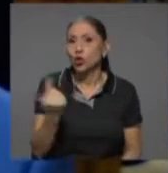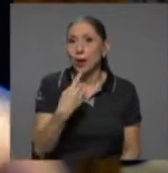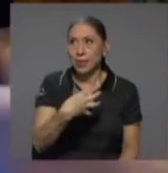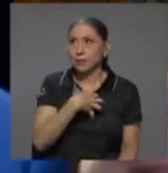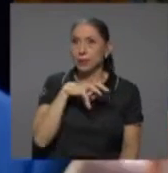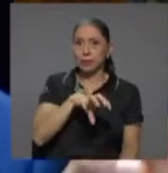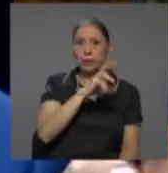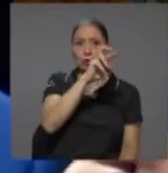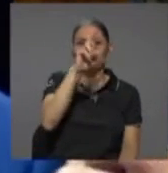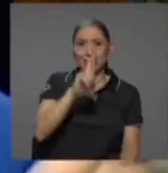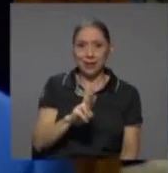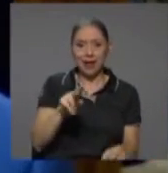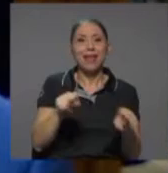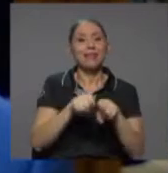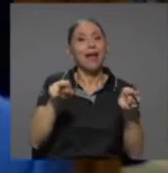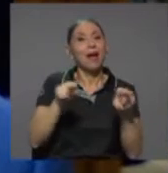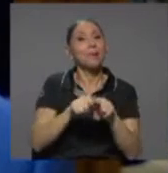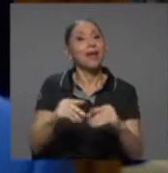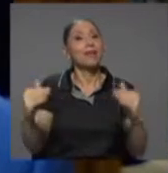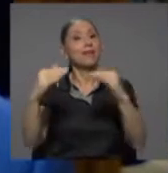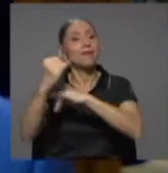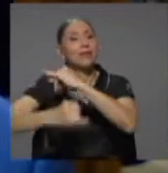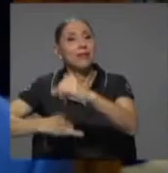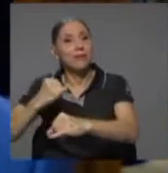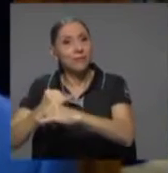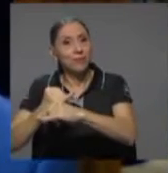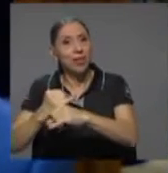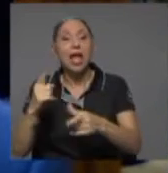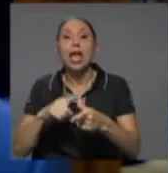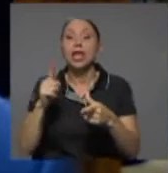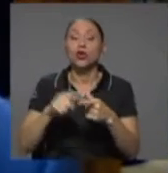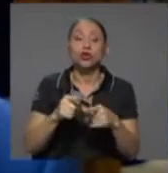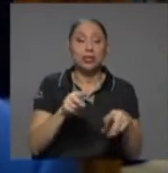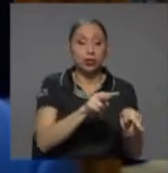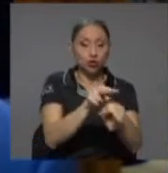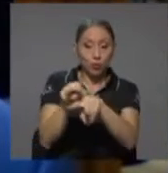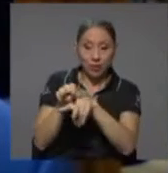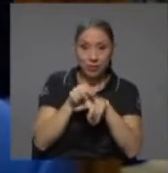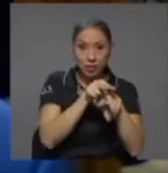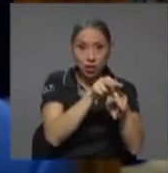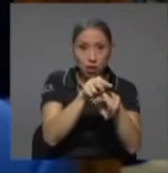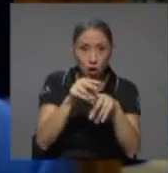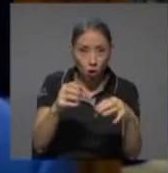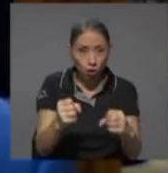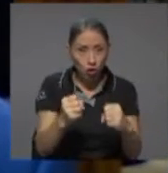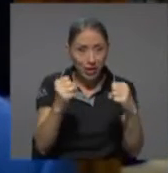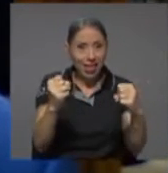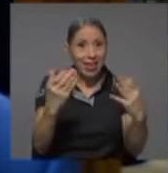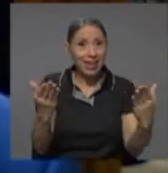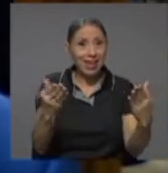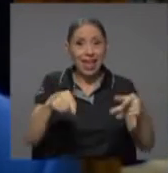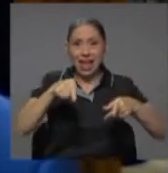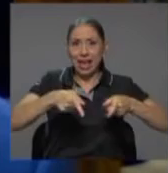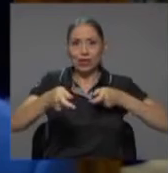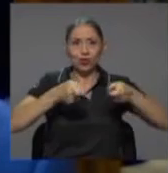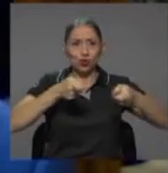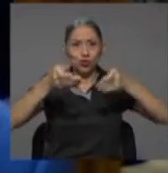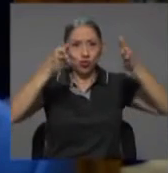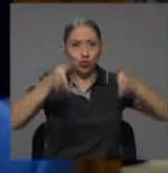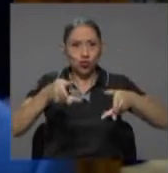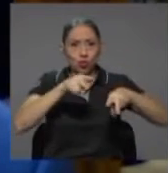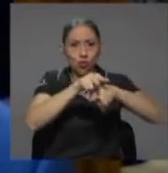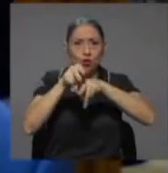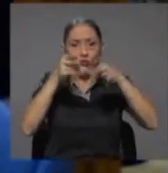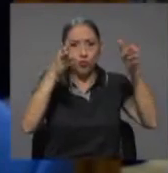sino también más allá de nuestras fronteras. Entonces la supervisión consolidada le permite a los supervisores y reguladores costarricenses hacer esa labor